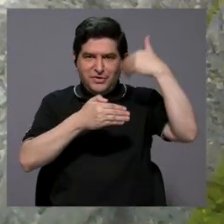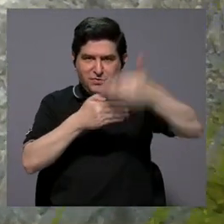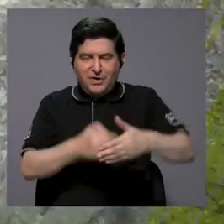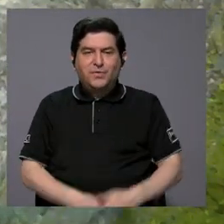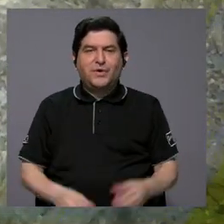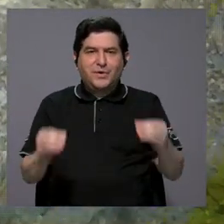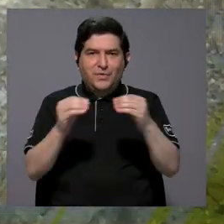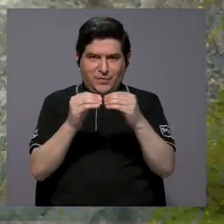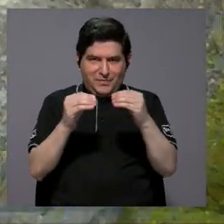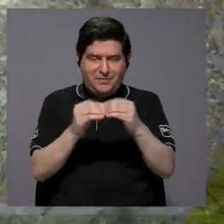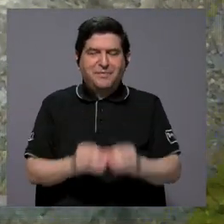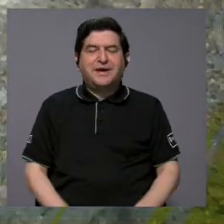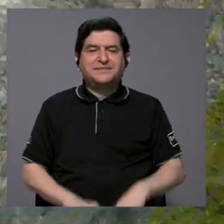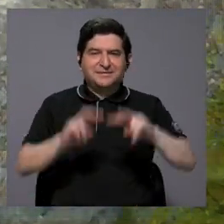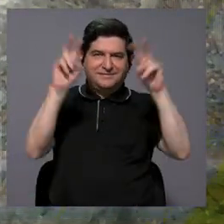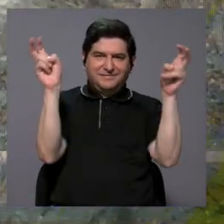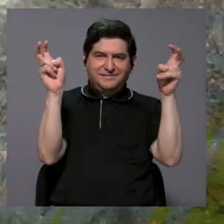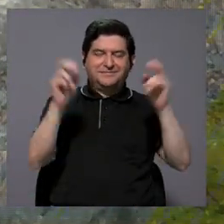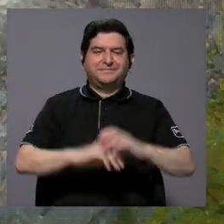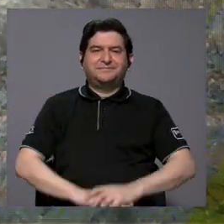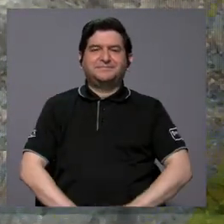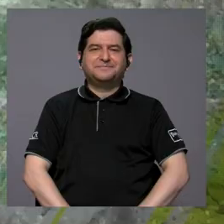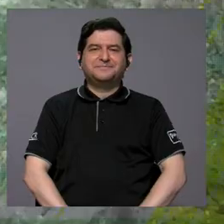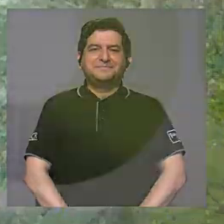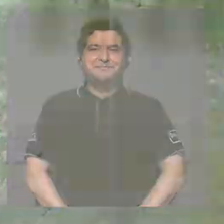continuamos con más de este tema.